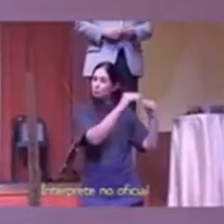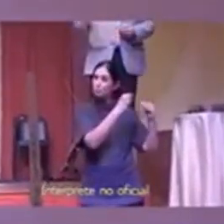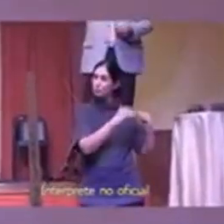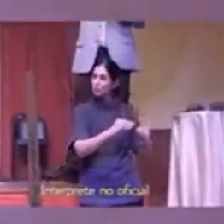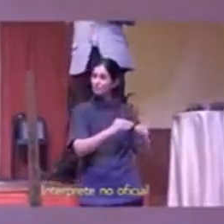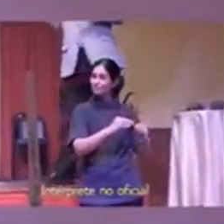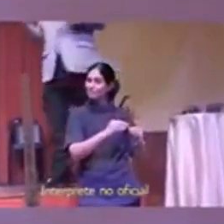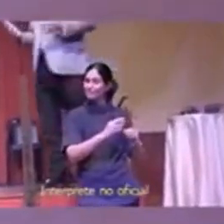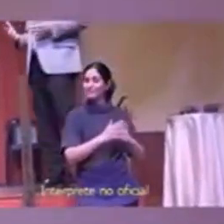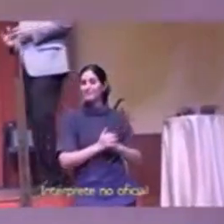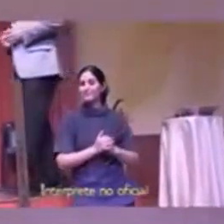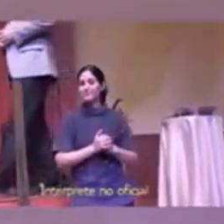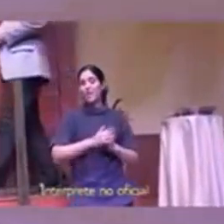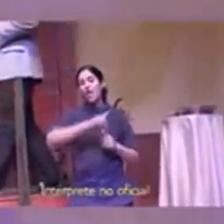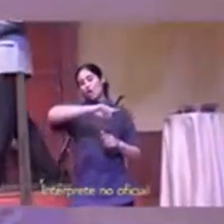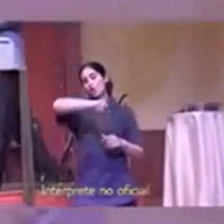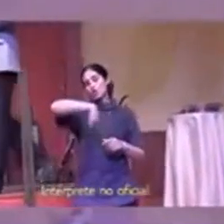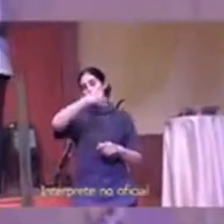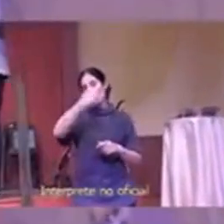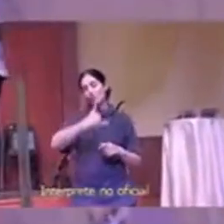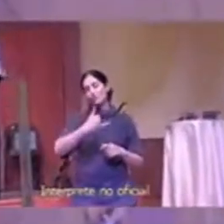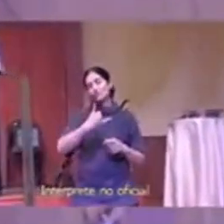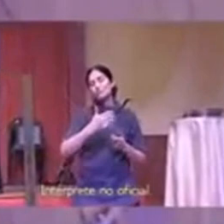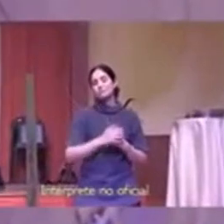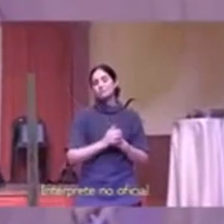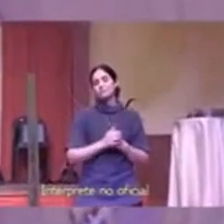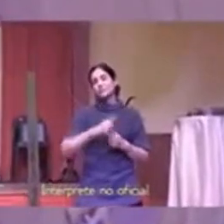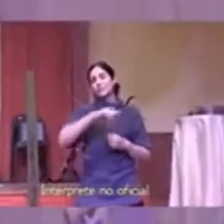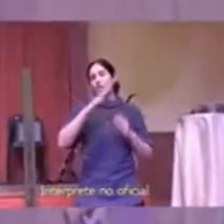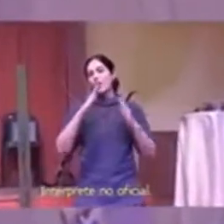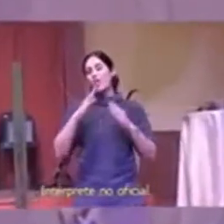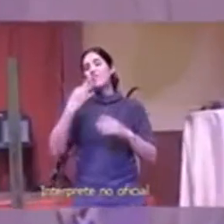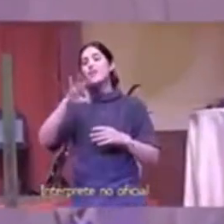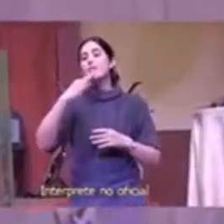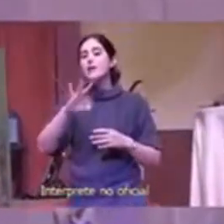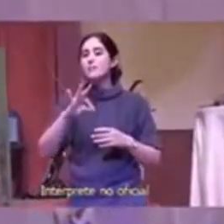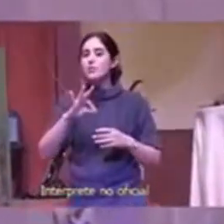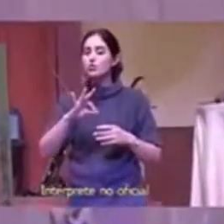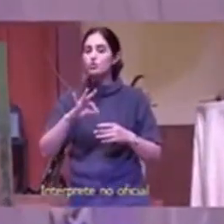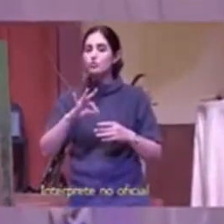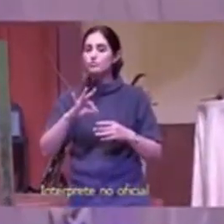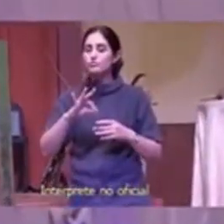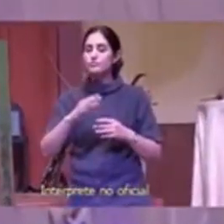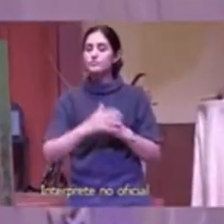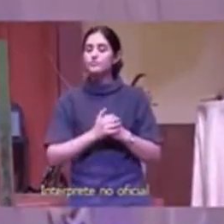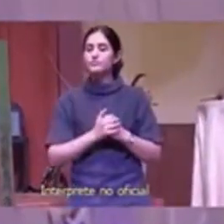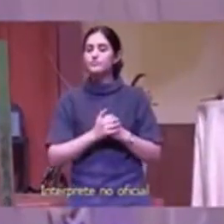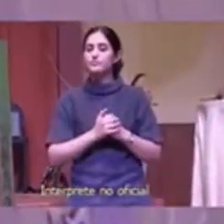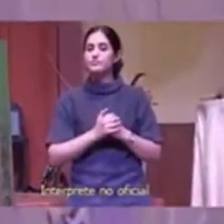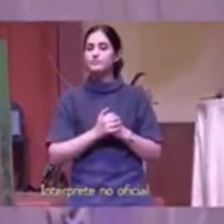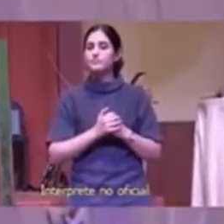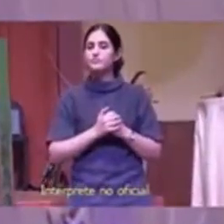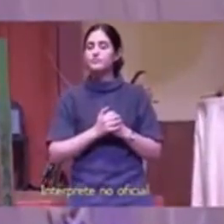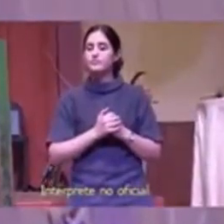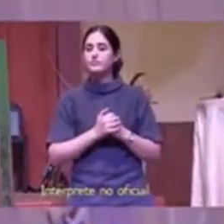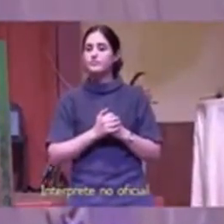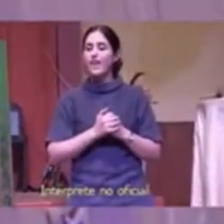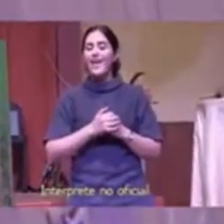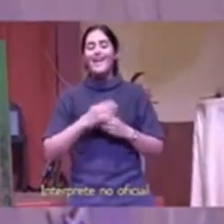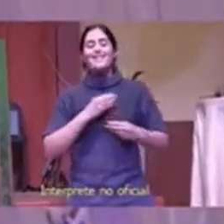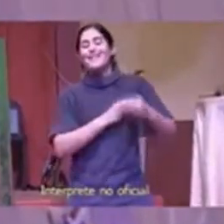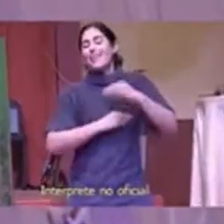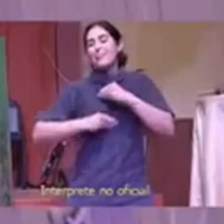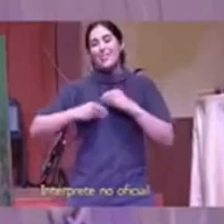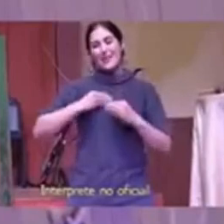contaminado nosotros como iglesia tenemos un corazón para esa comunidad